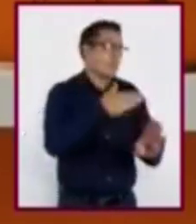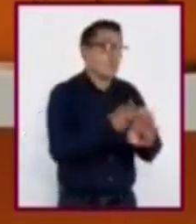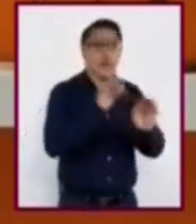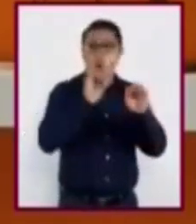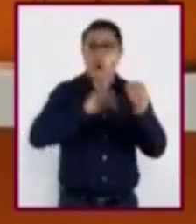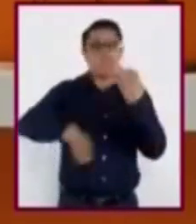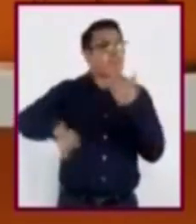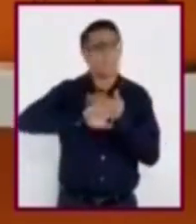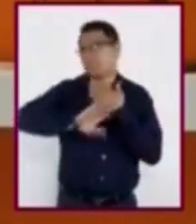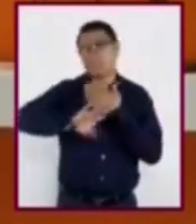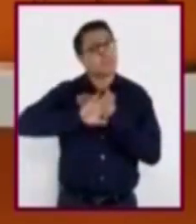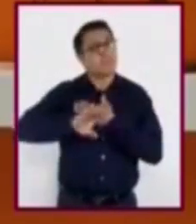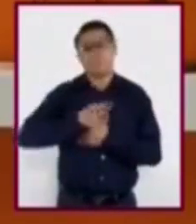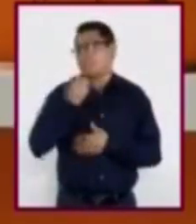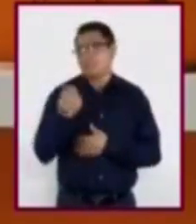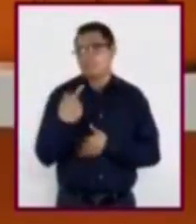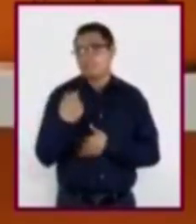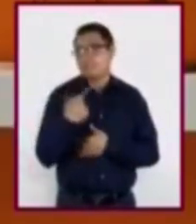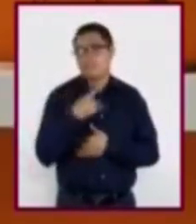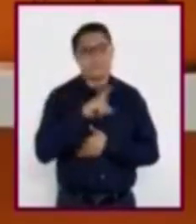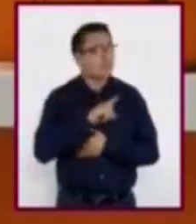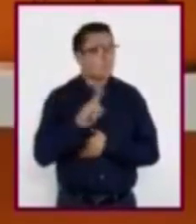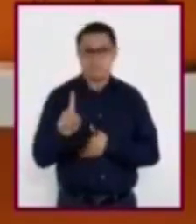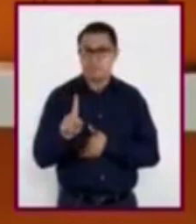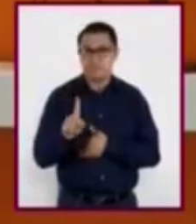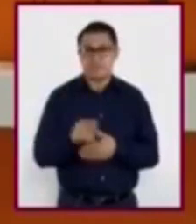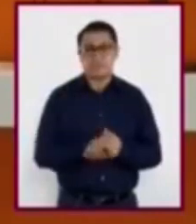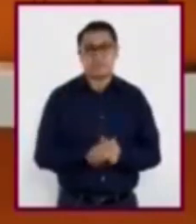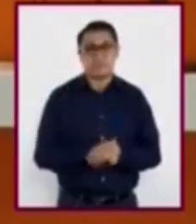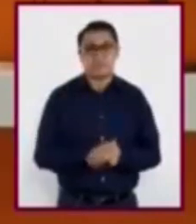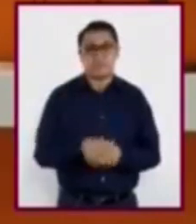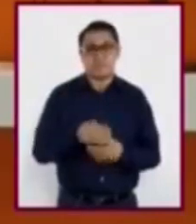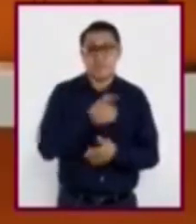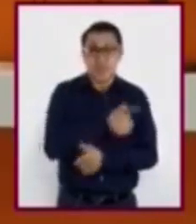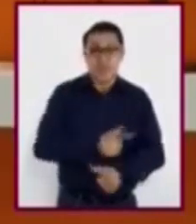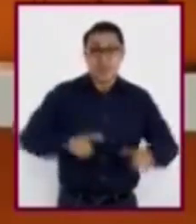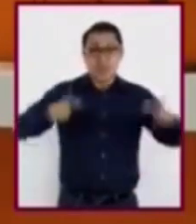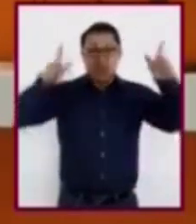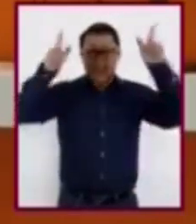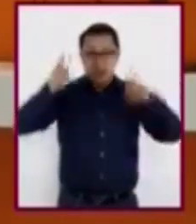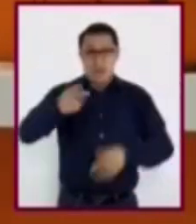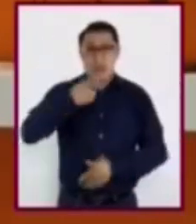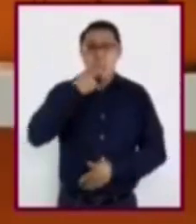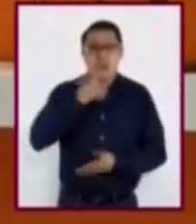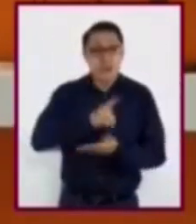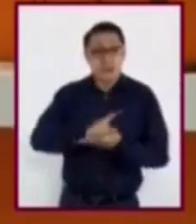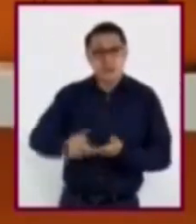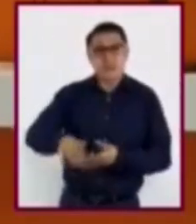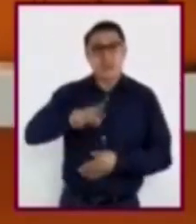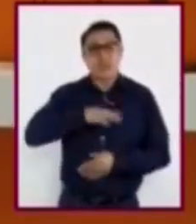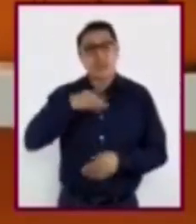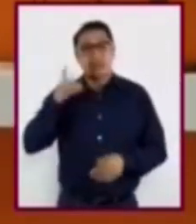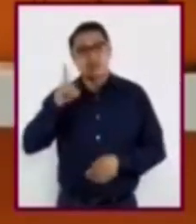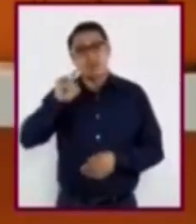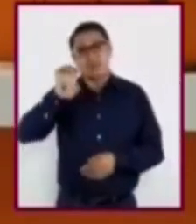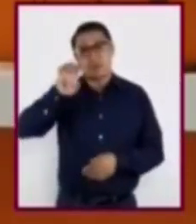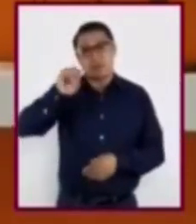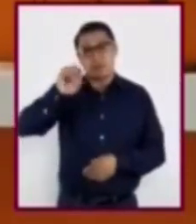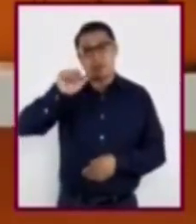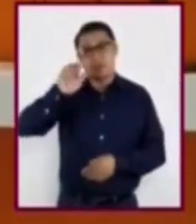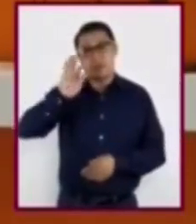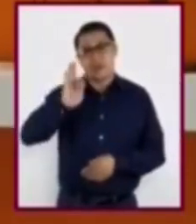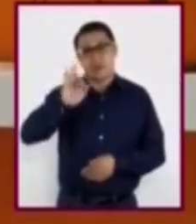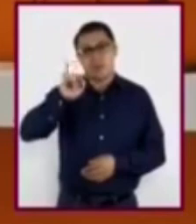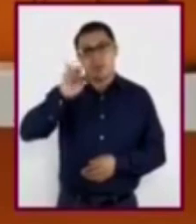se dañe a otras personas. El ejercicio de la libertad conlleva consigo desafíos y tensiones o